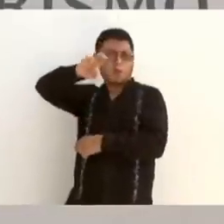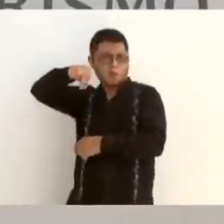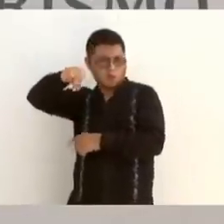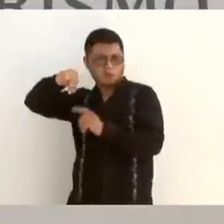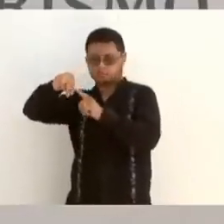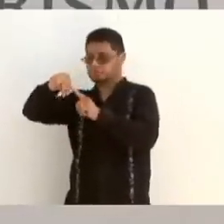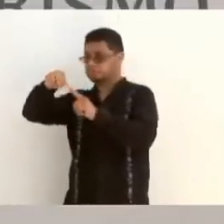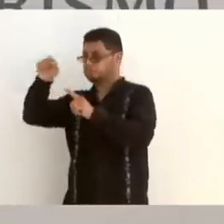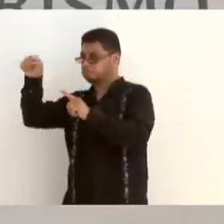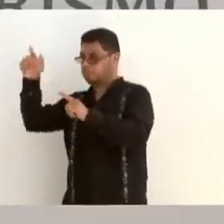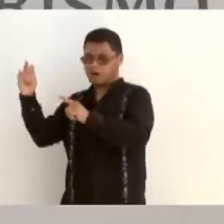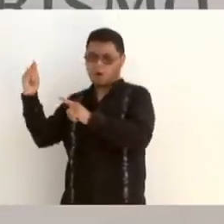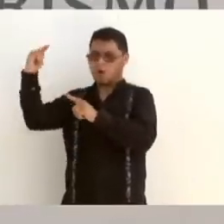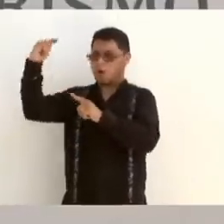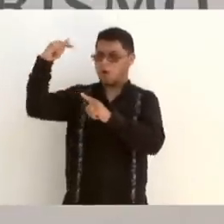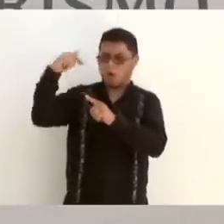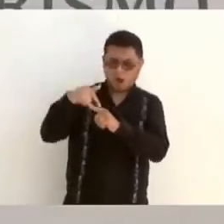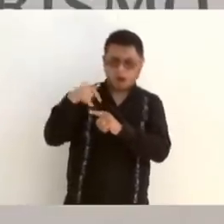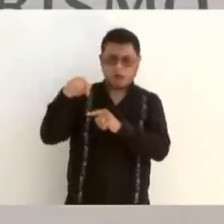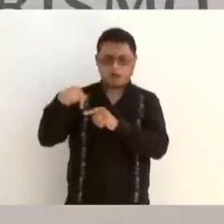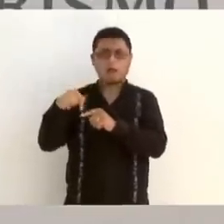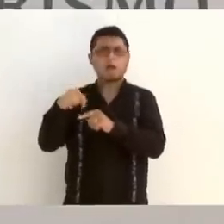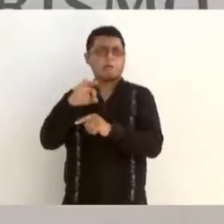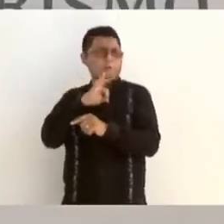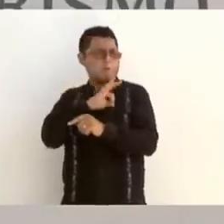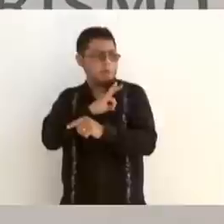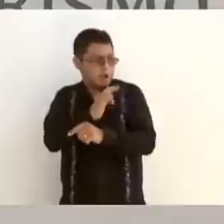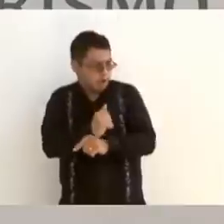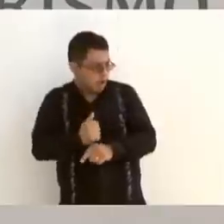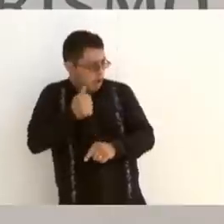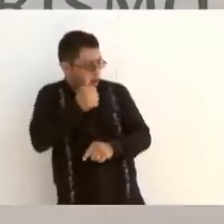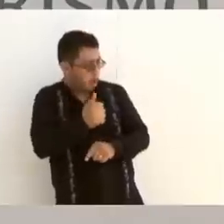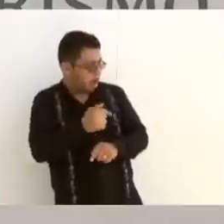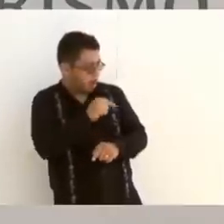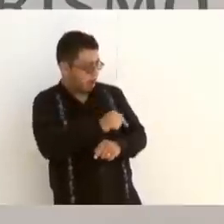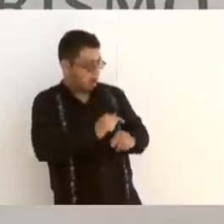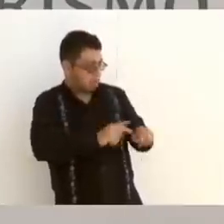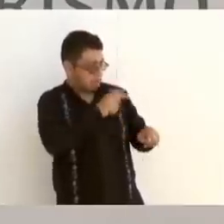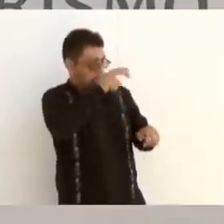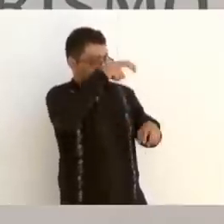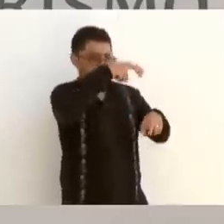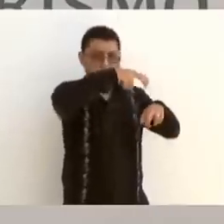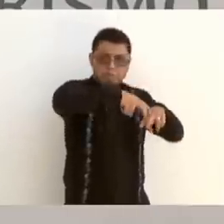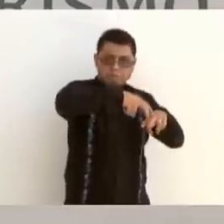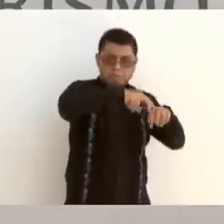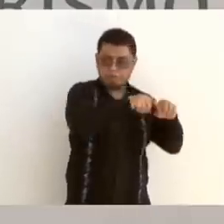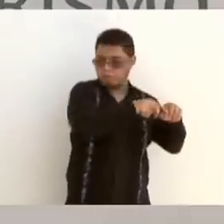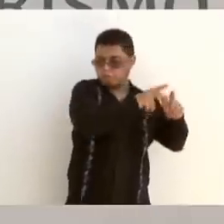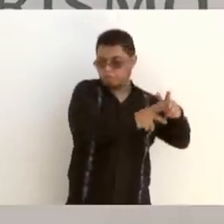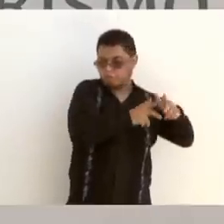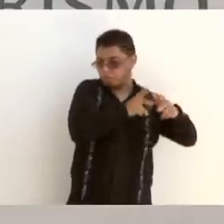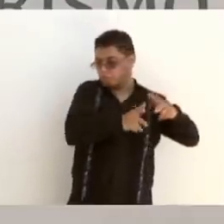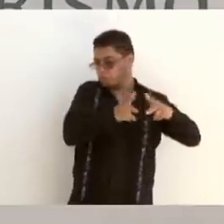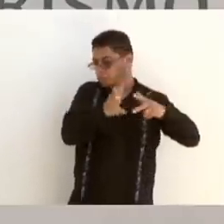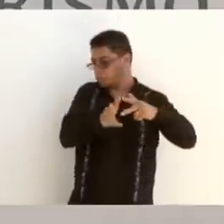opción de conocer toda esta región de nuestro país, es algo grandioso,